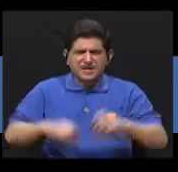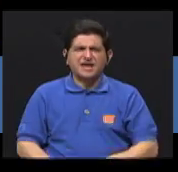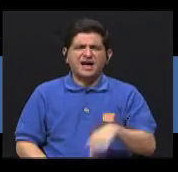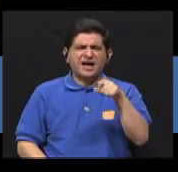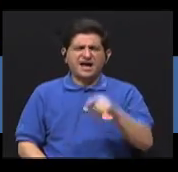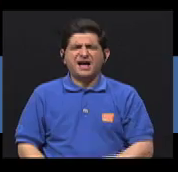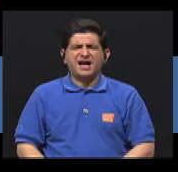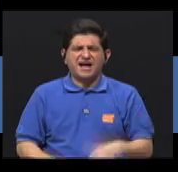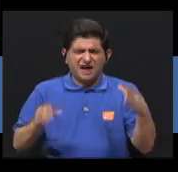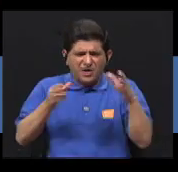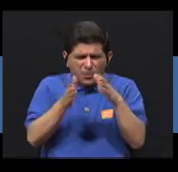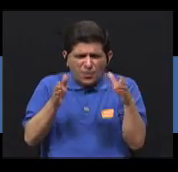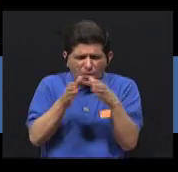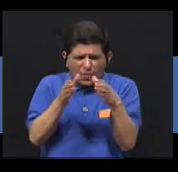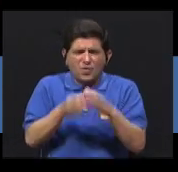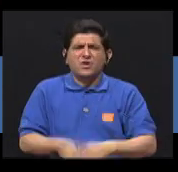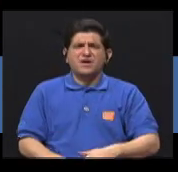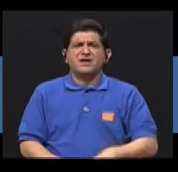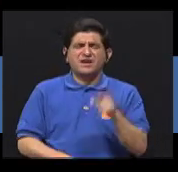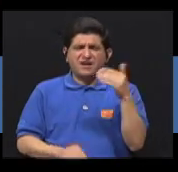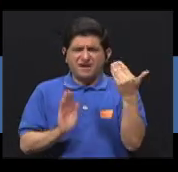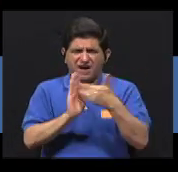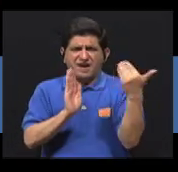en el cerebro y matan a sus células.